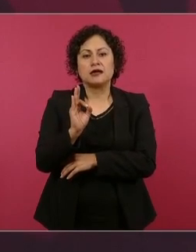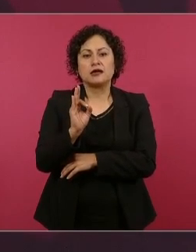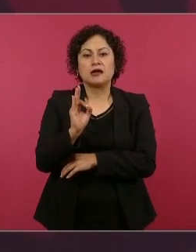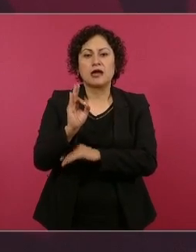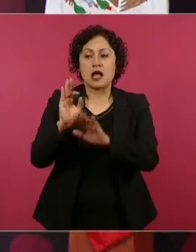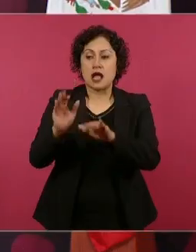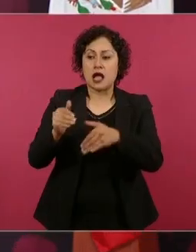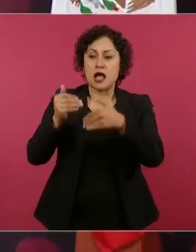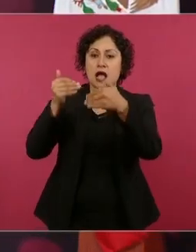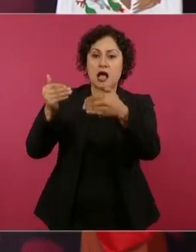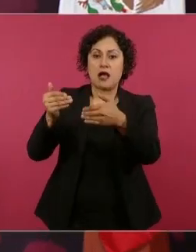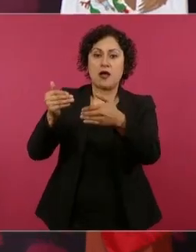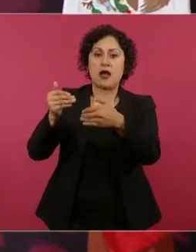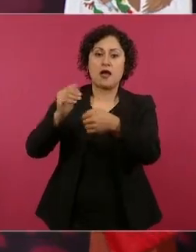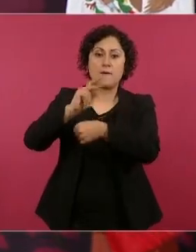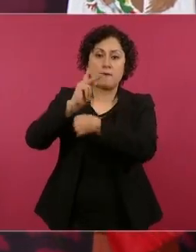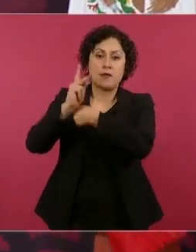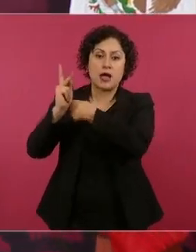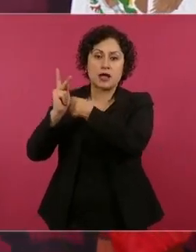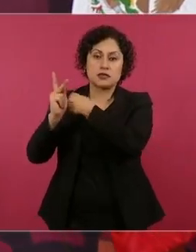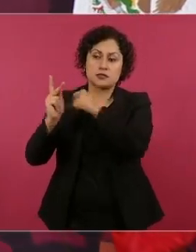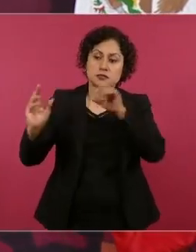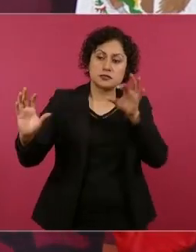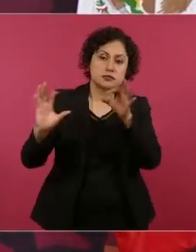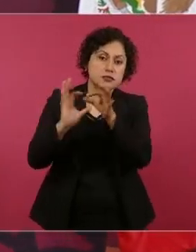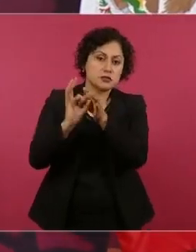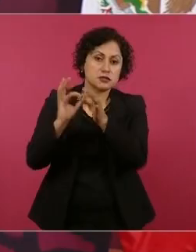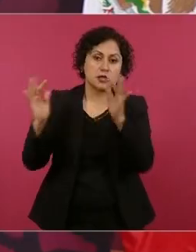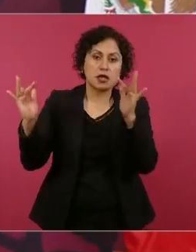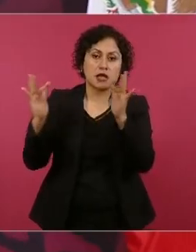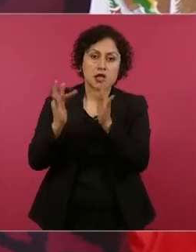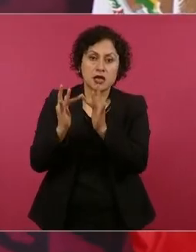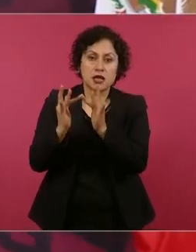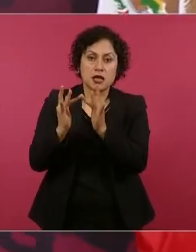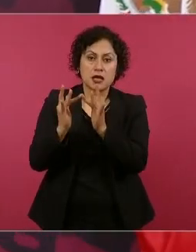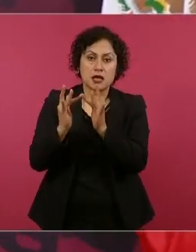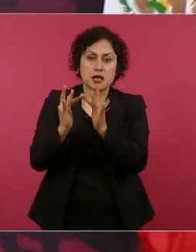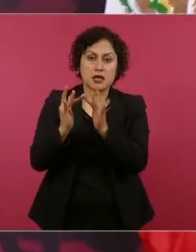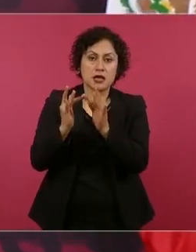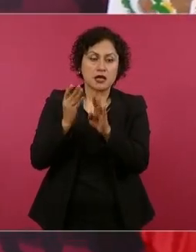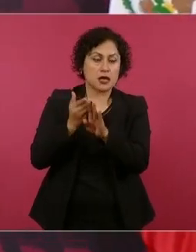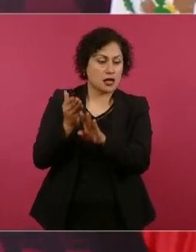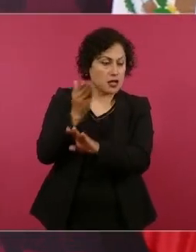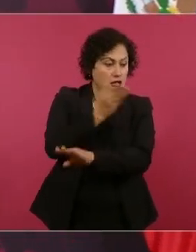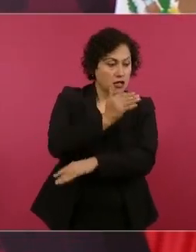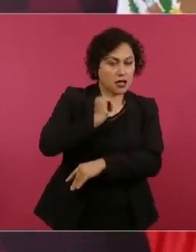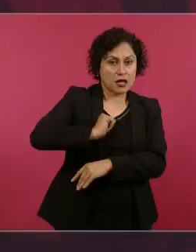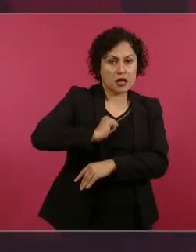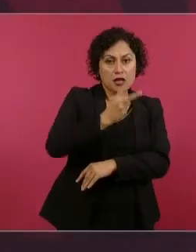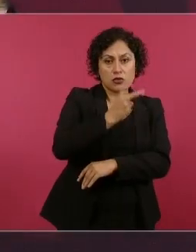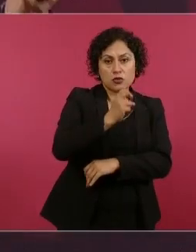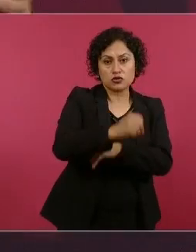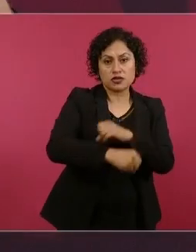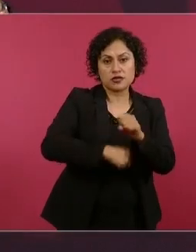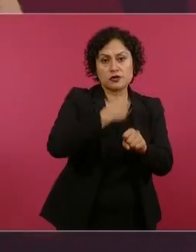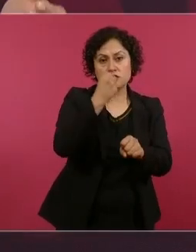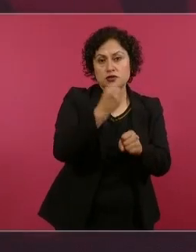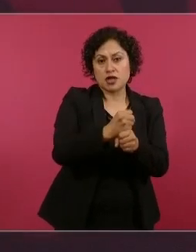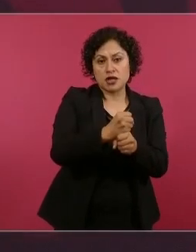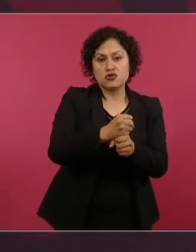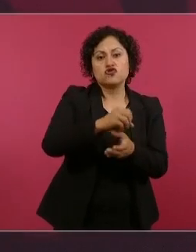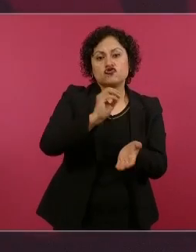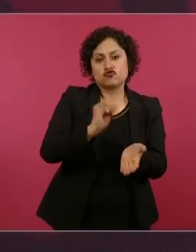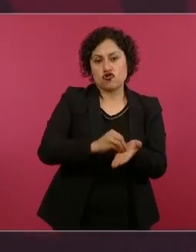de hace 200 años, no todos. Cuando hablo con el